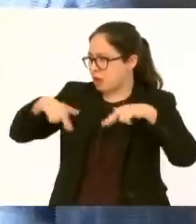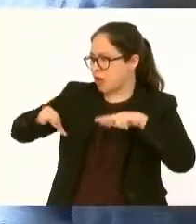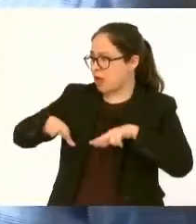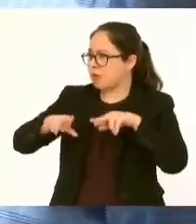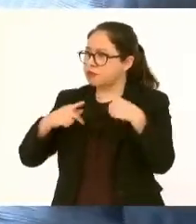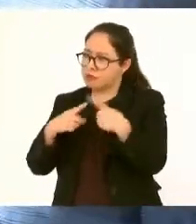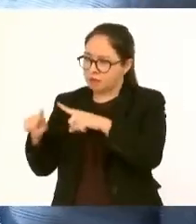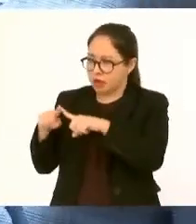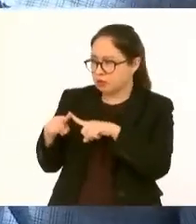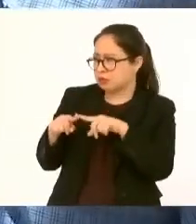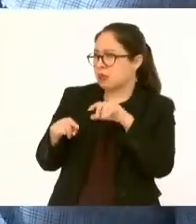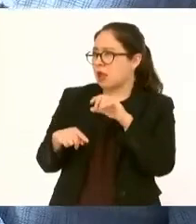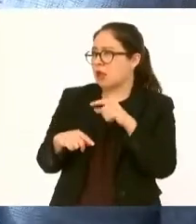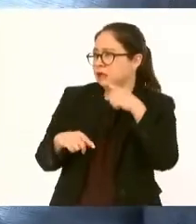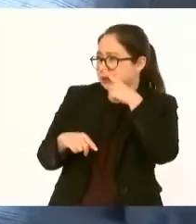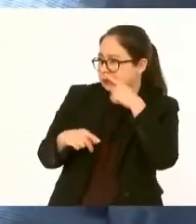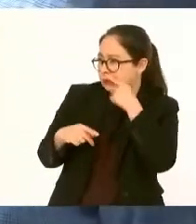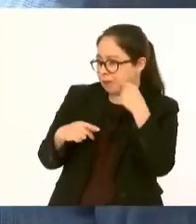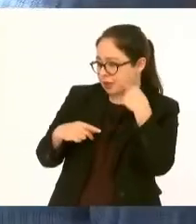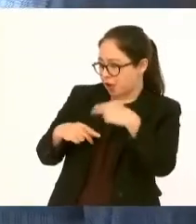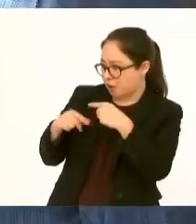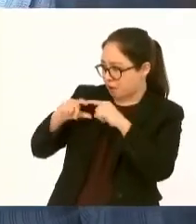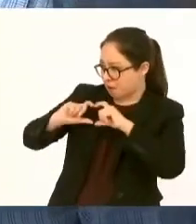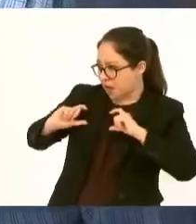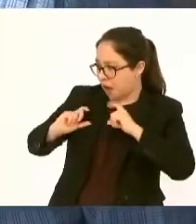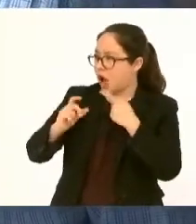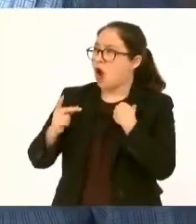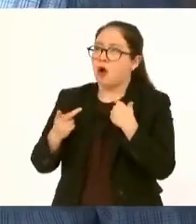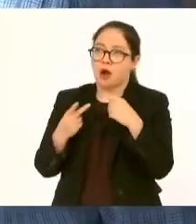'Jara o soy de la unión de